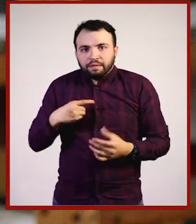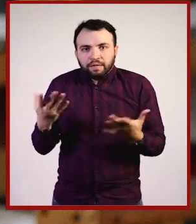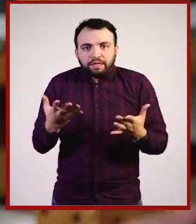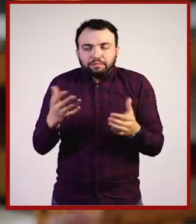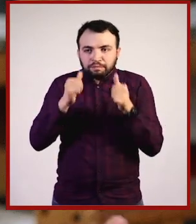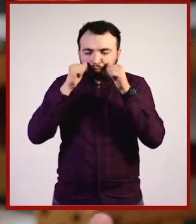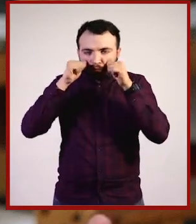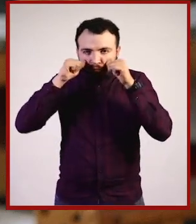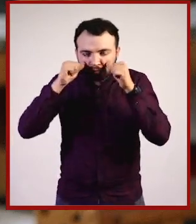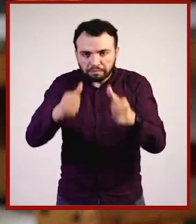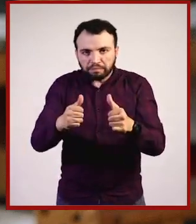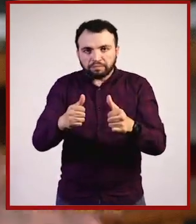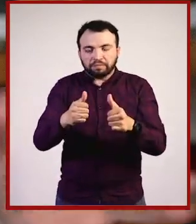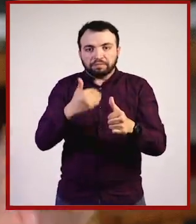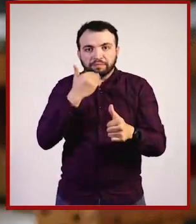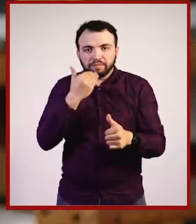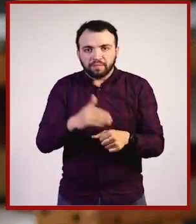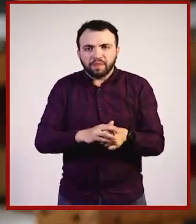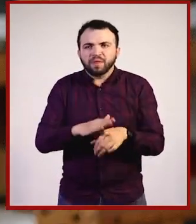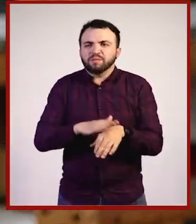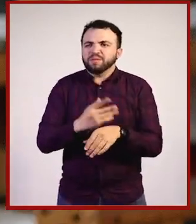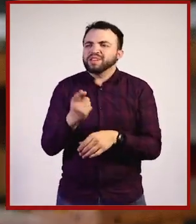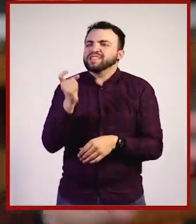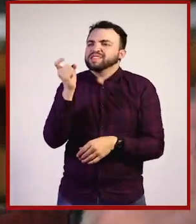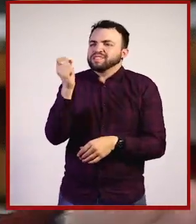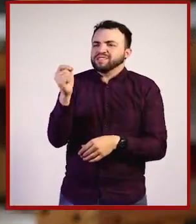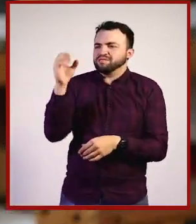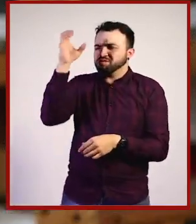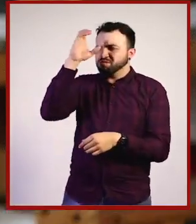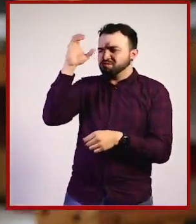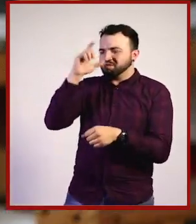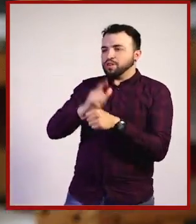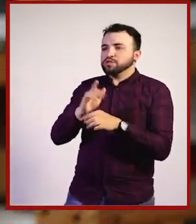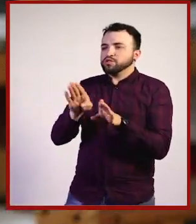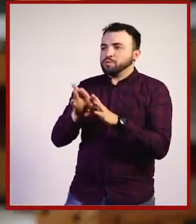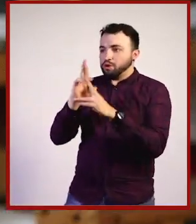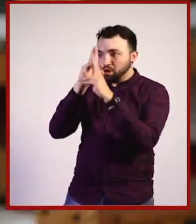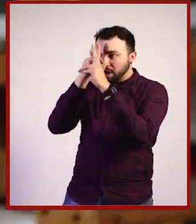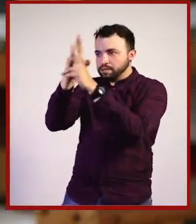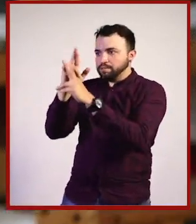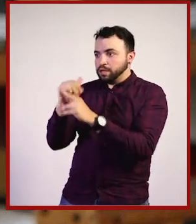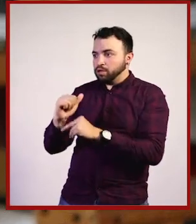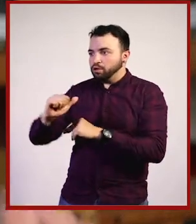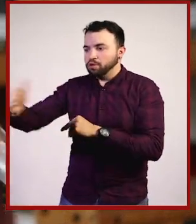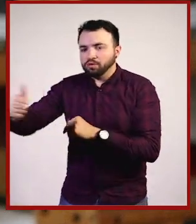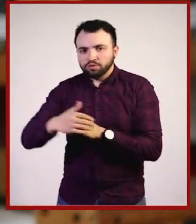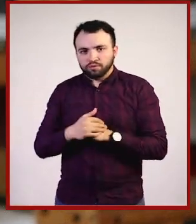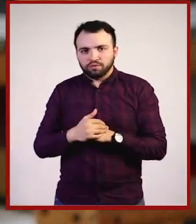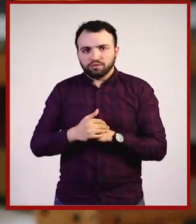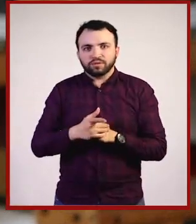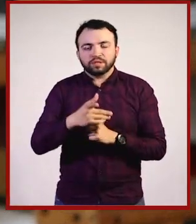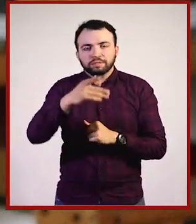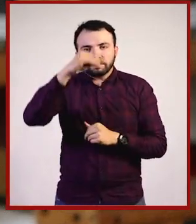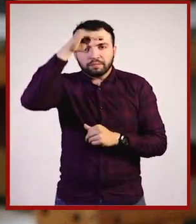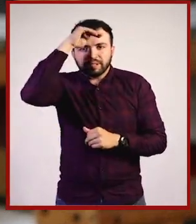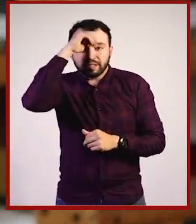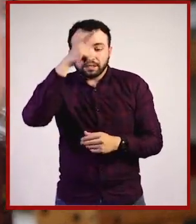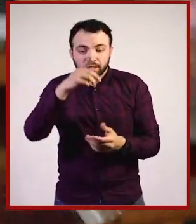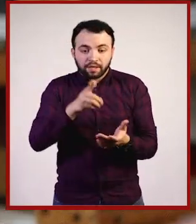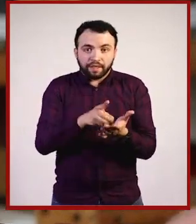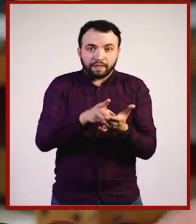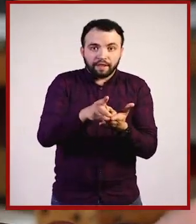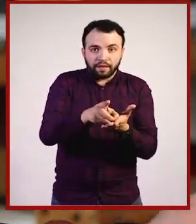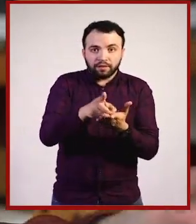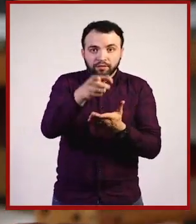acatar por obligación, porque ¿qué es la cultura cívica? Es el respeto por el otro. Es pensar que los derechos que tú tienes